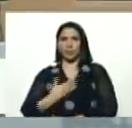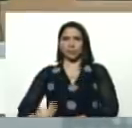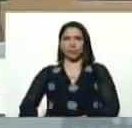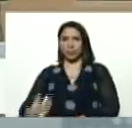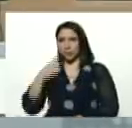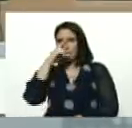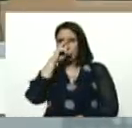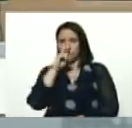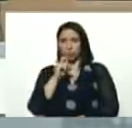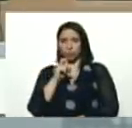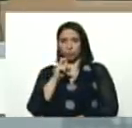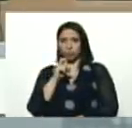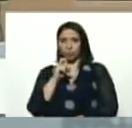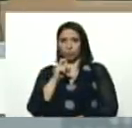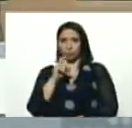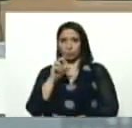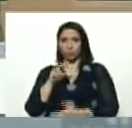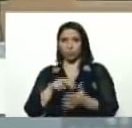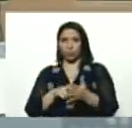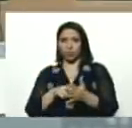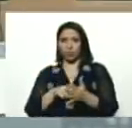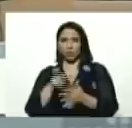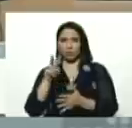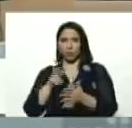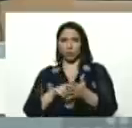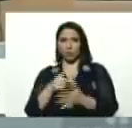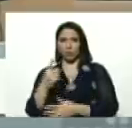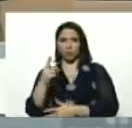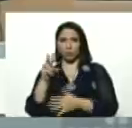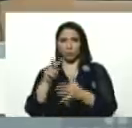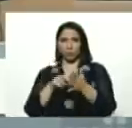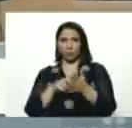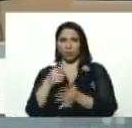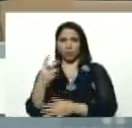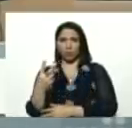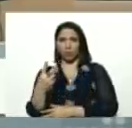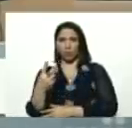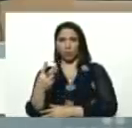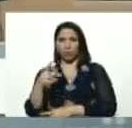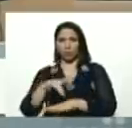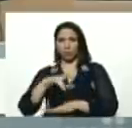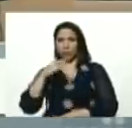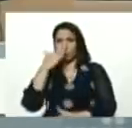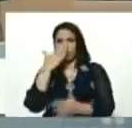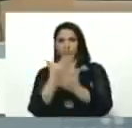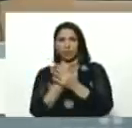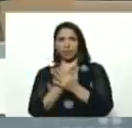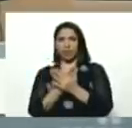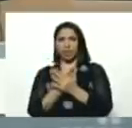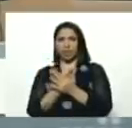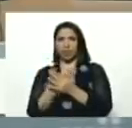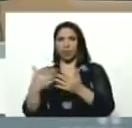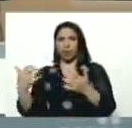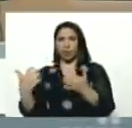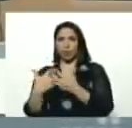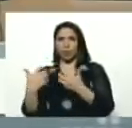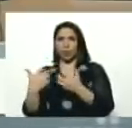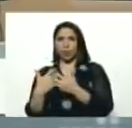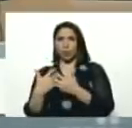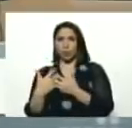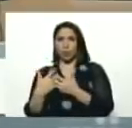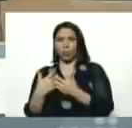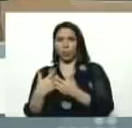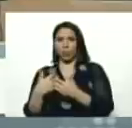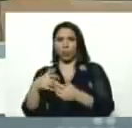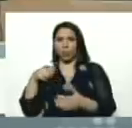en el año, 2000, 2002, le tocó enfrentar, el golpe de estado, de abril 2002, que en paz descanse,